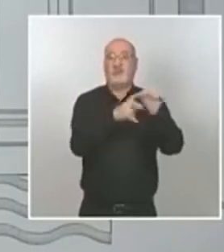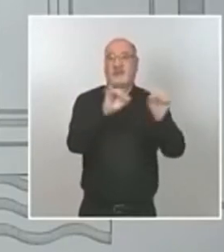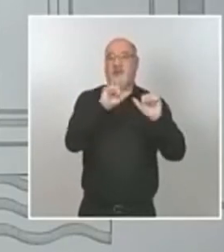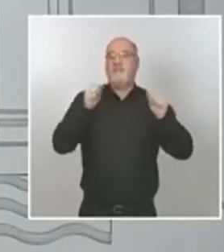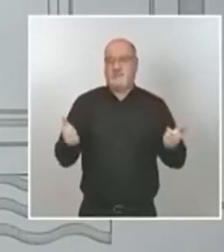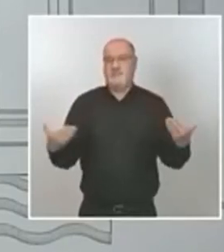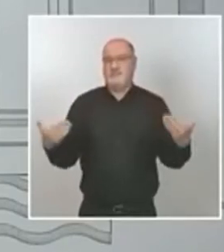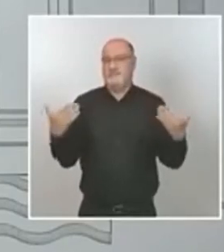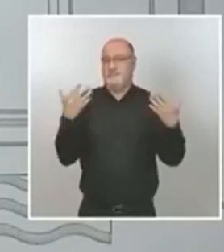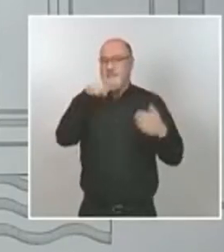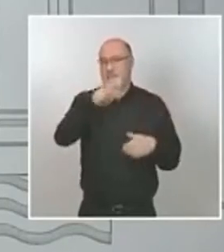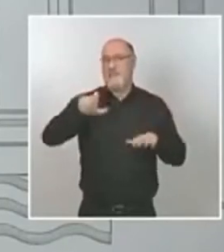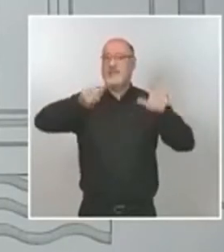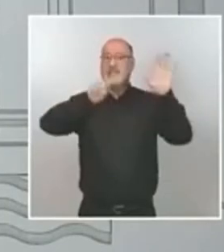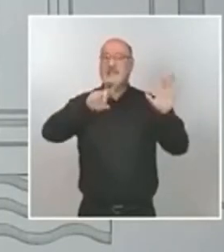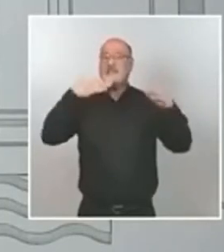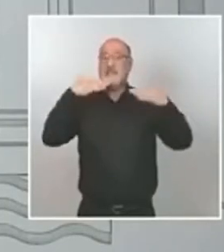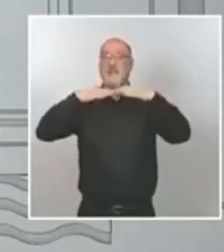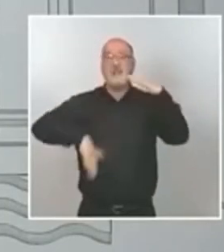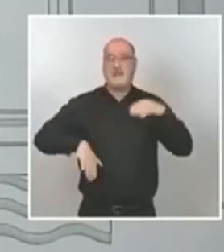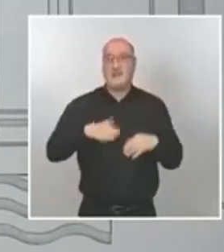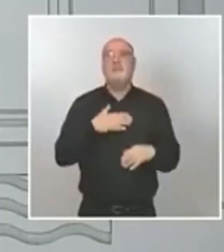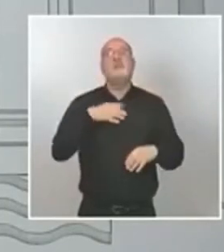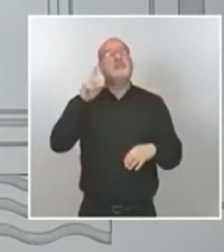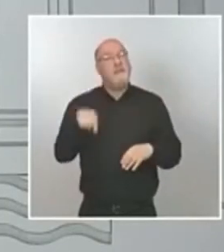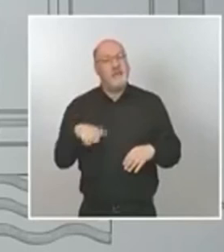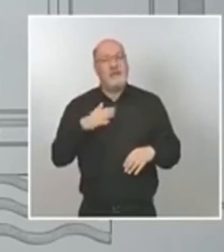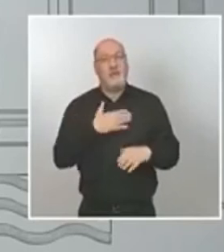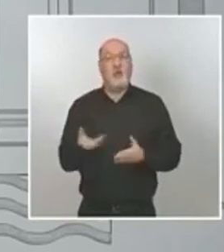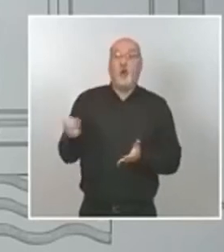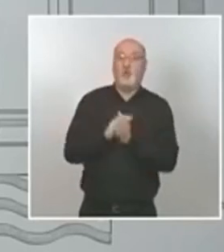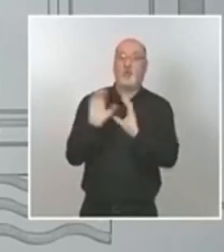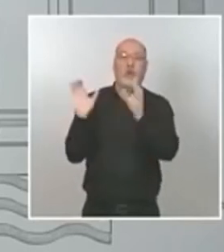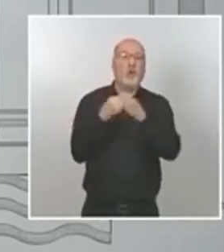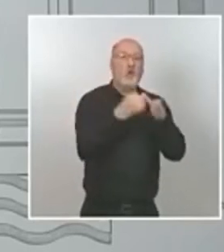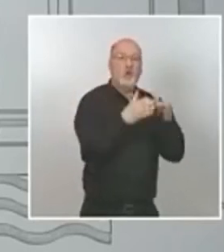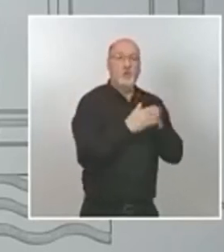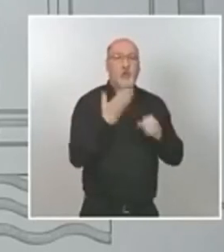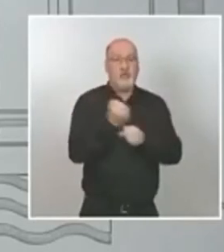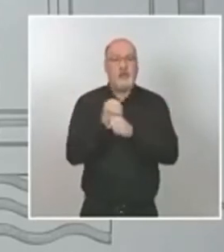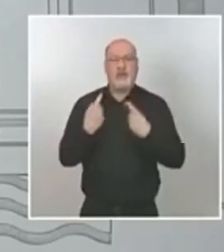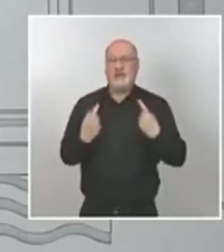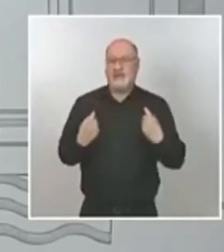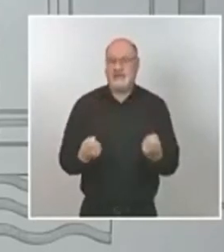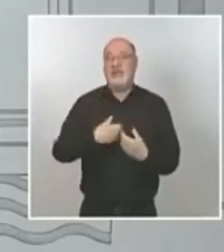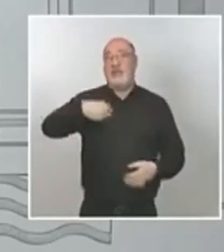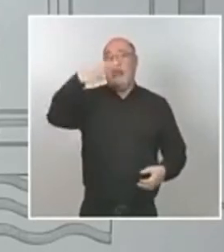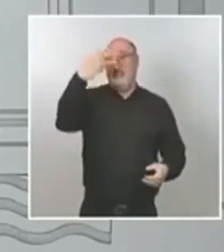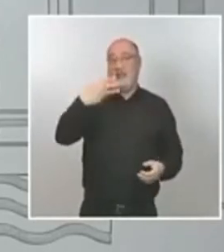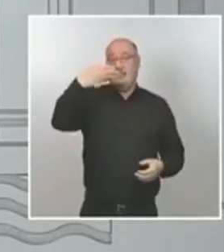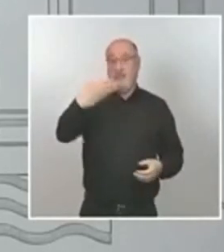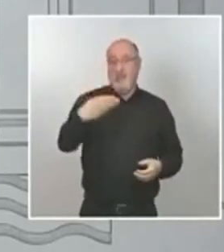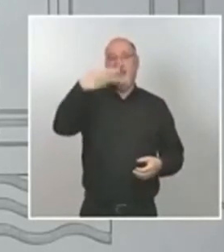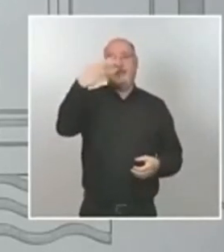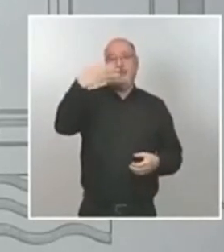65 años hacia abajo y también retomar los grupos de funciones esenciales esto es el 3B el 3C y el 6